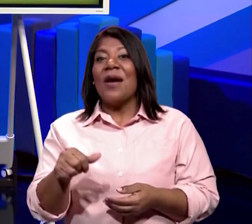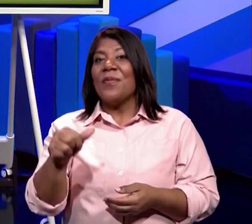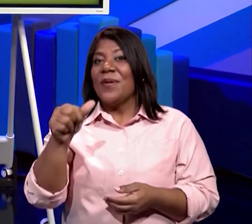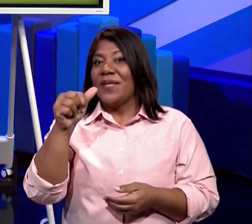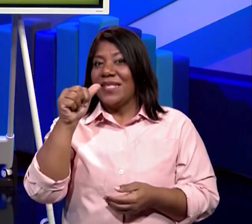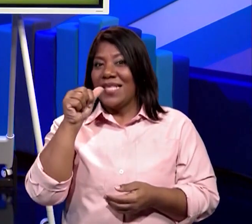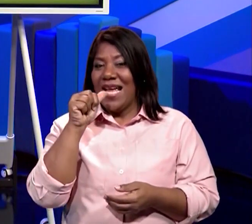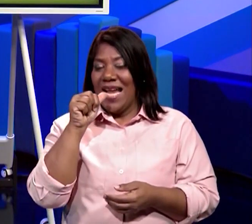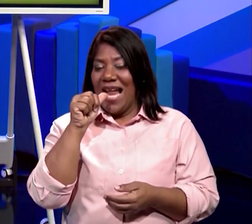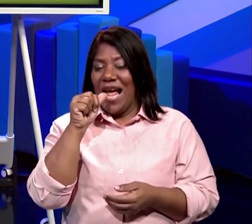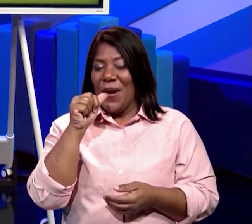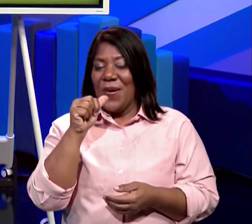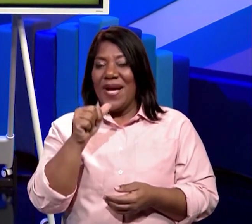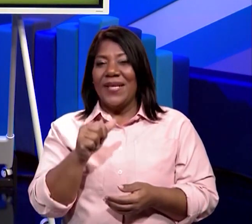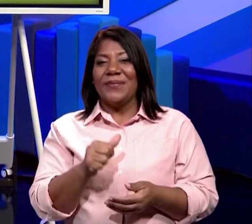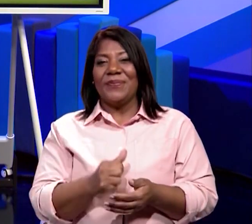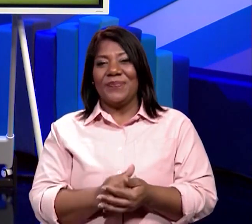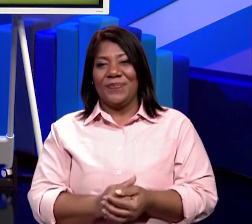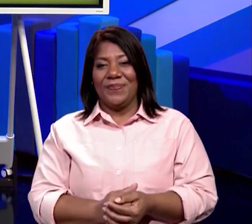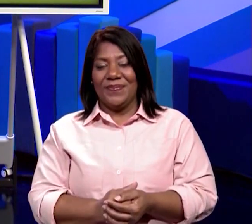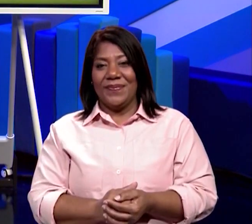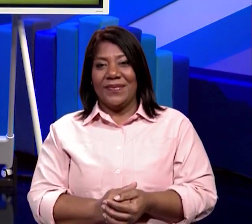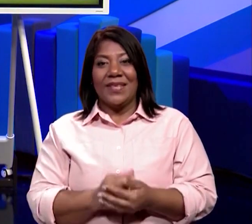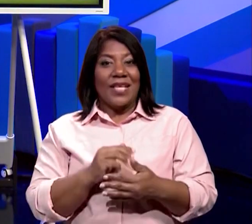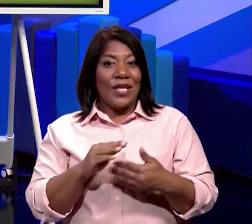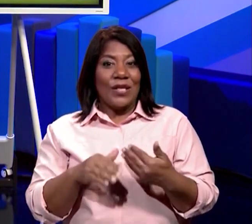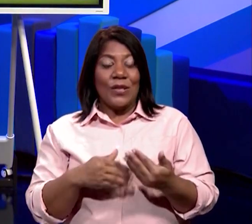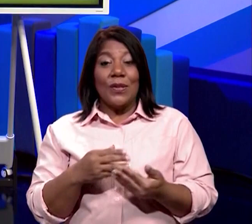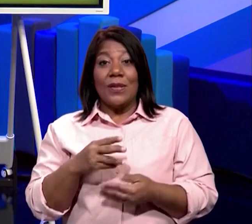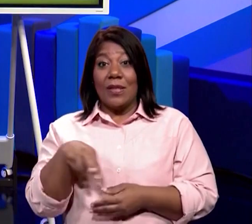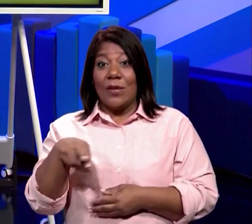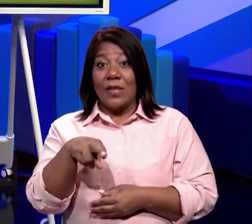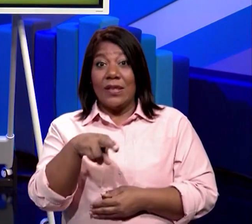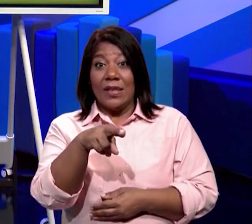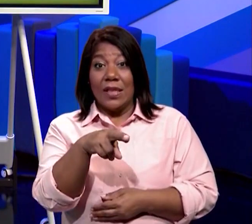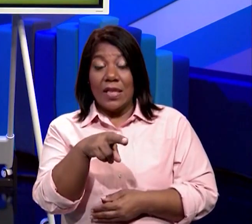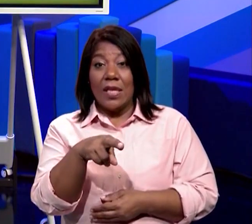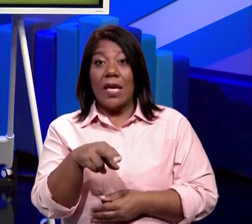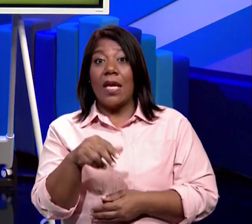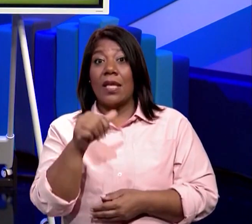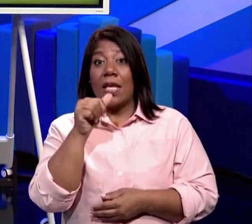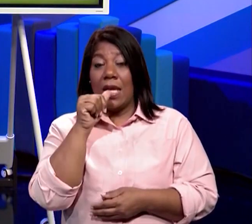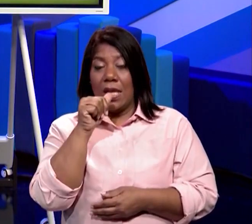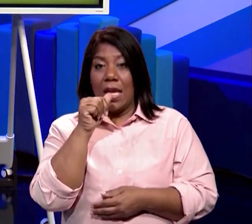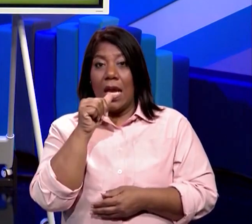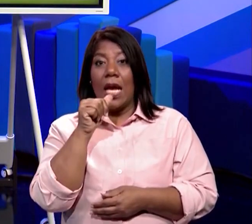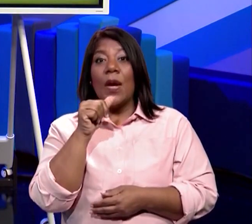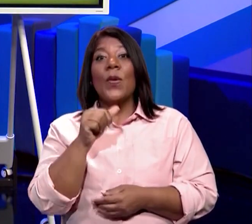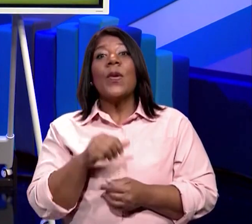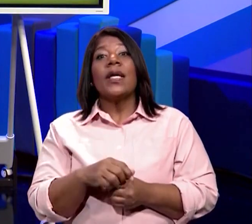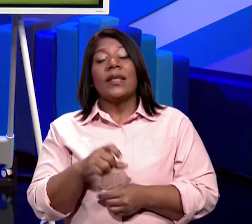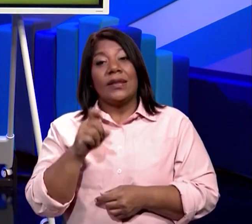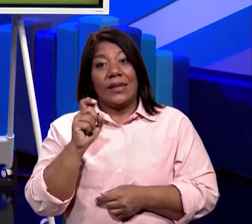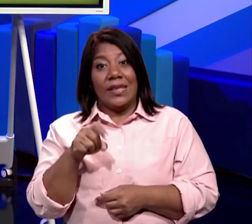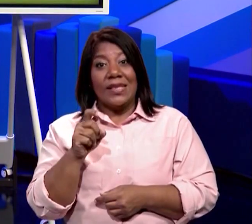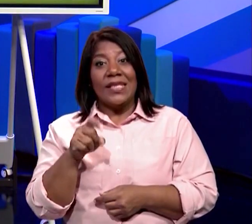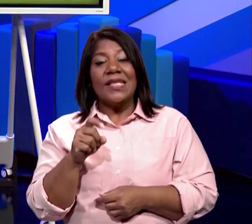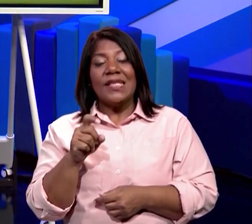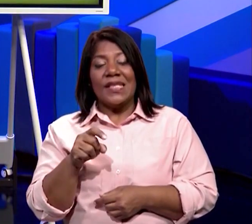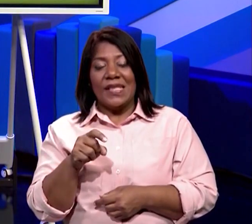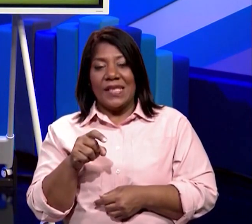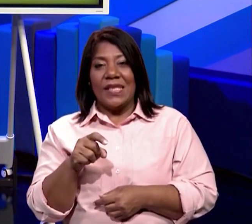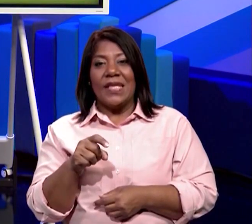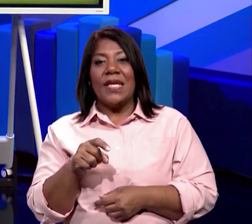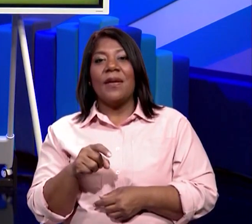de cuidar el agua. Todas estas aguas de los ríos es la que nosotros utilizamos.